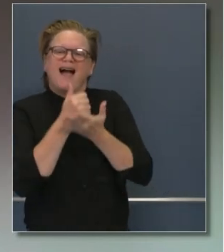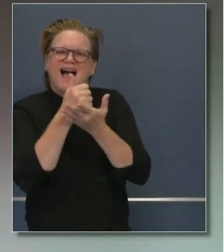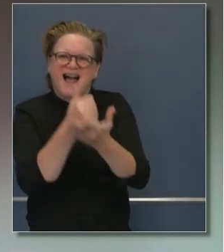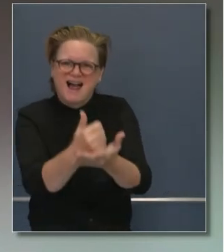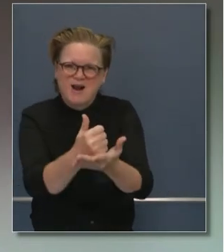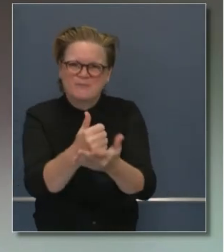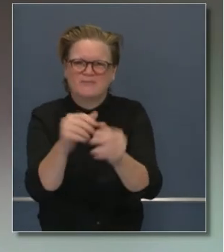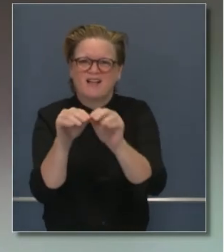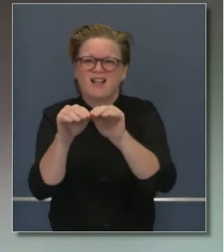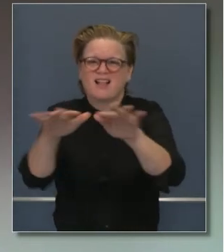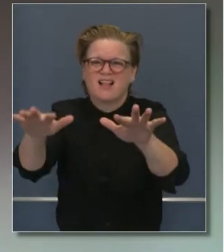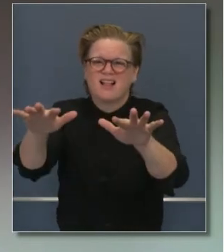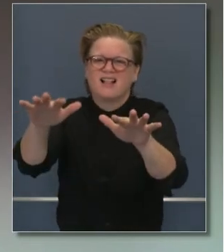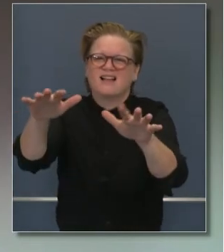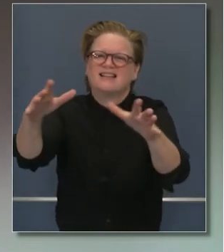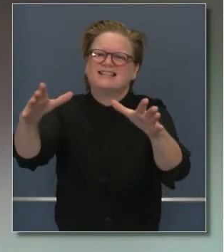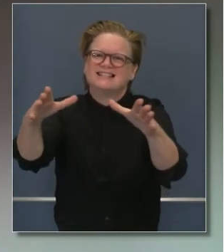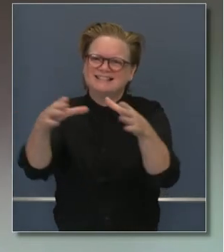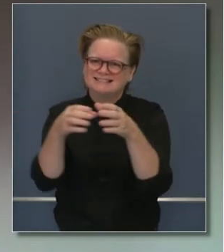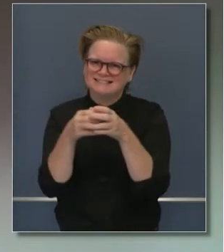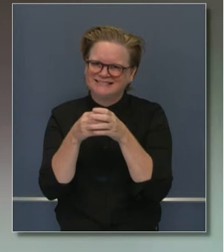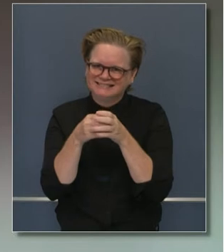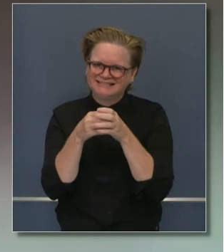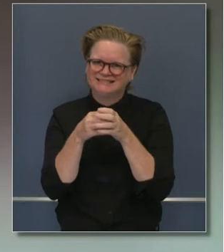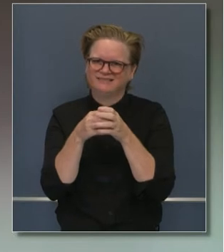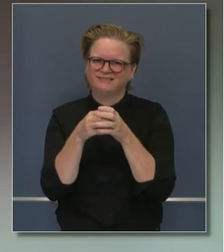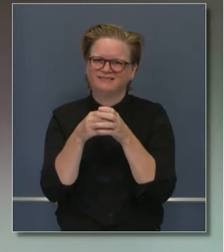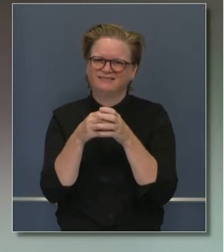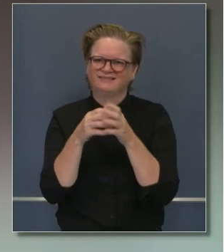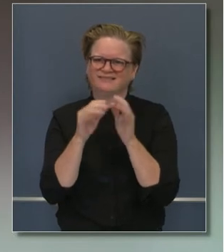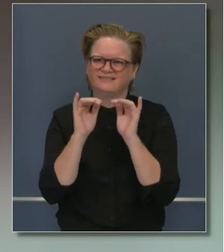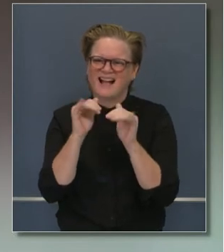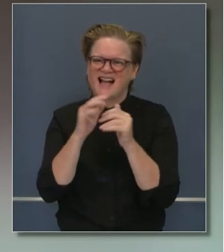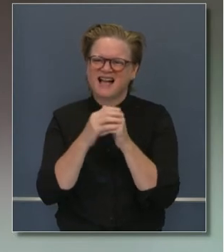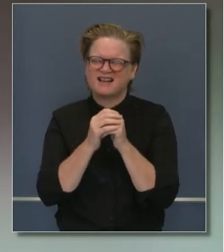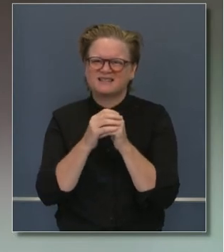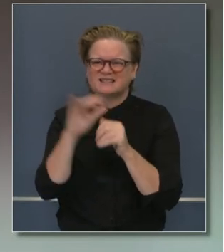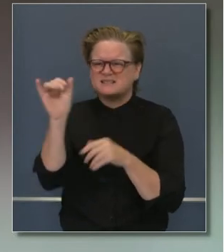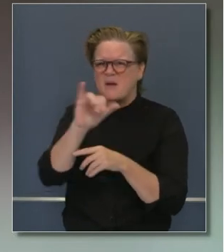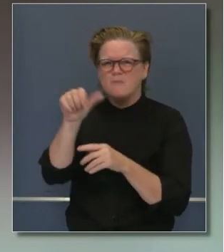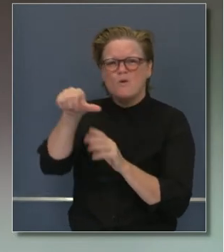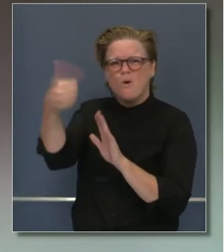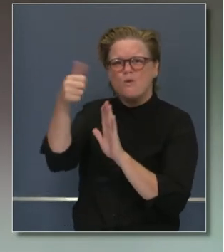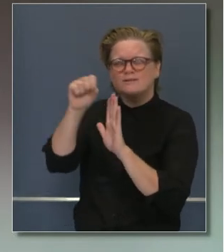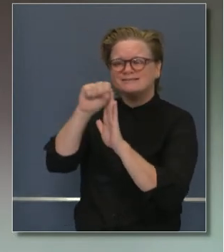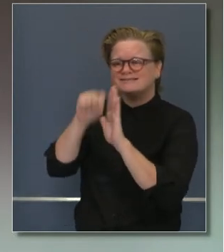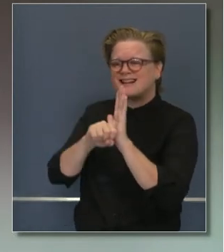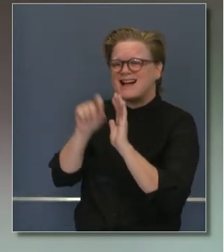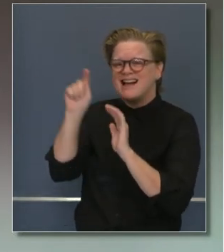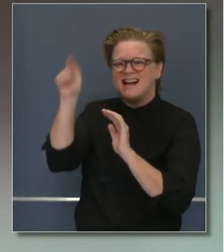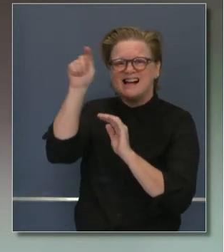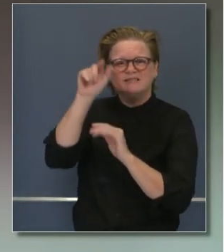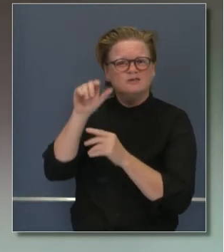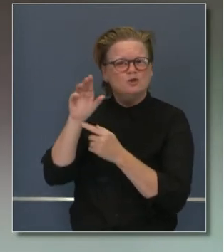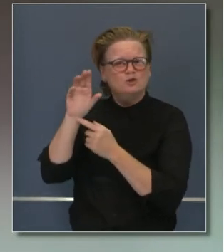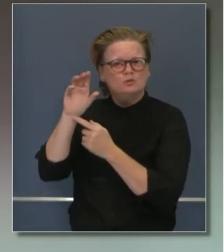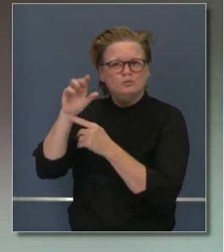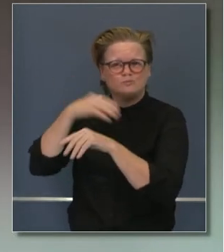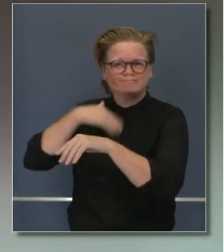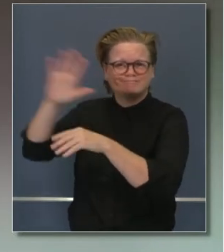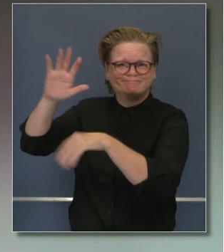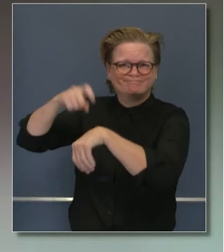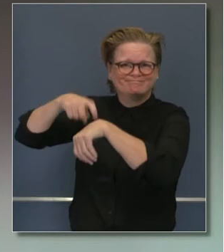complementar los otros efectos de toque de queda de otras áreas para mejorarla con una restricción